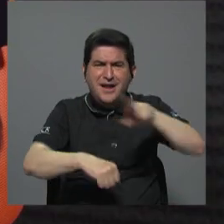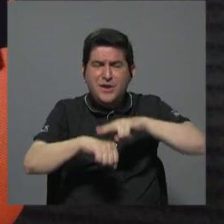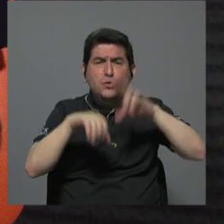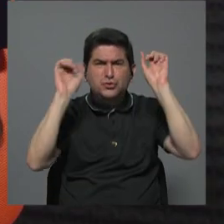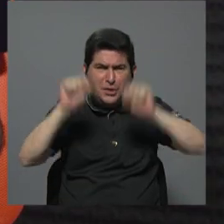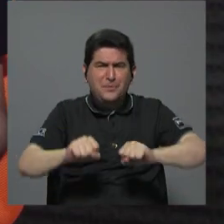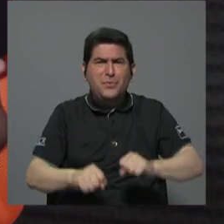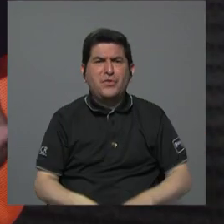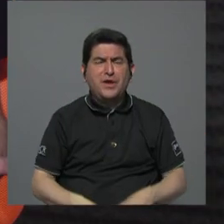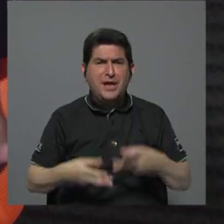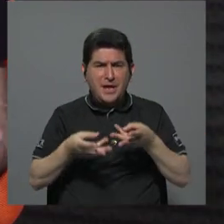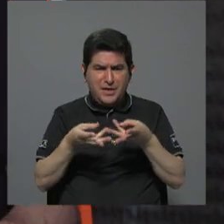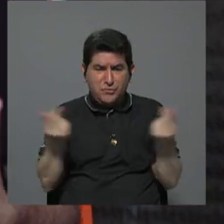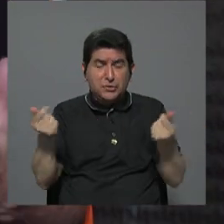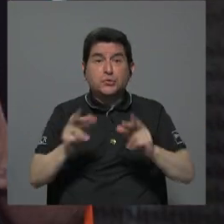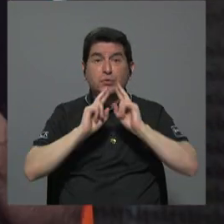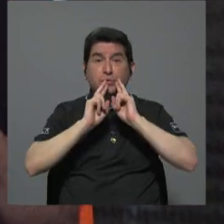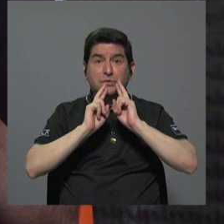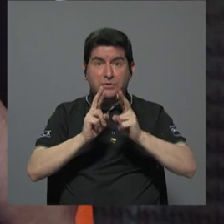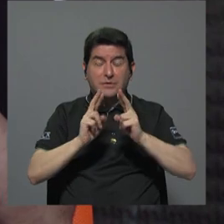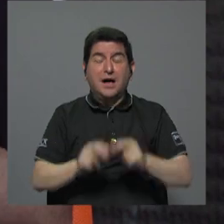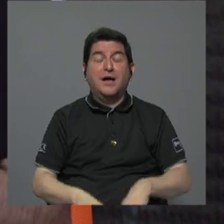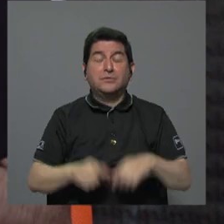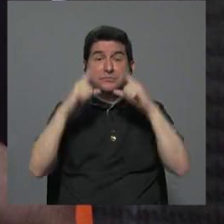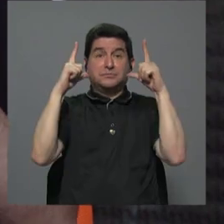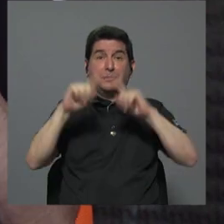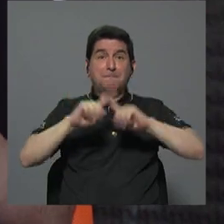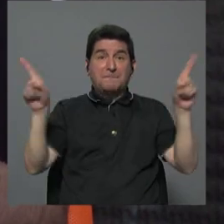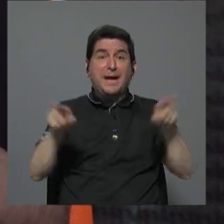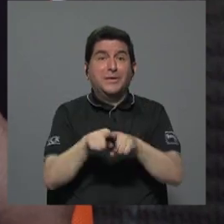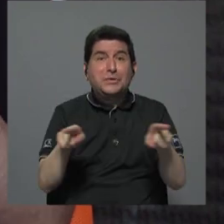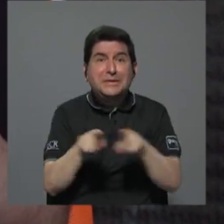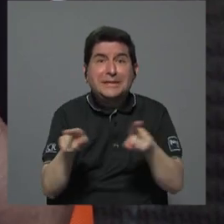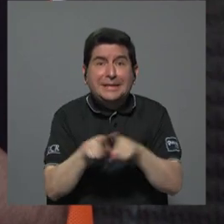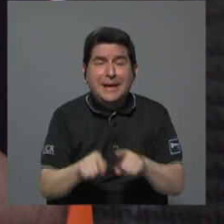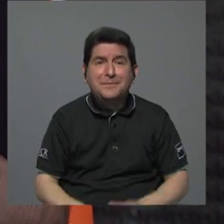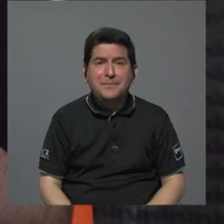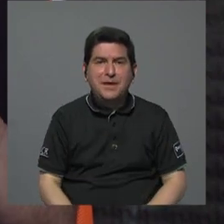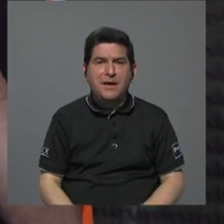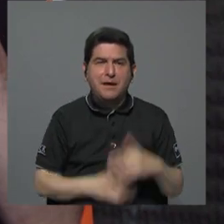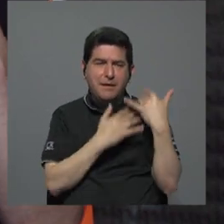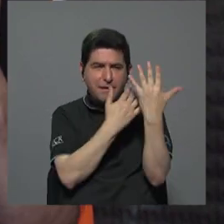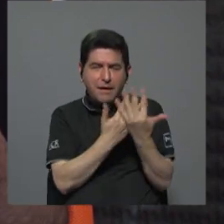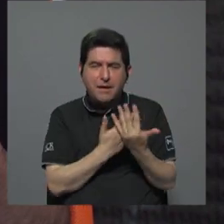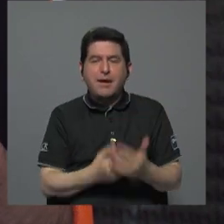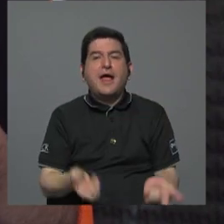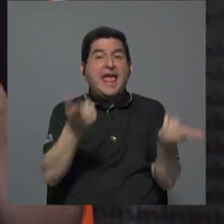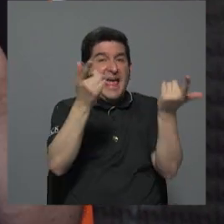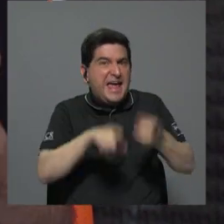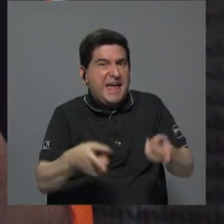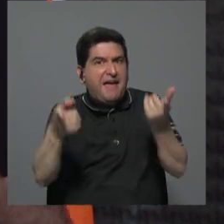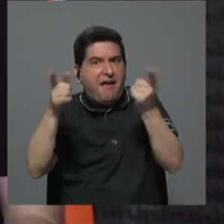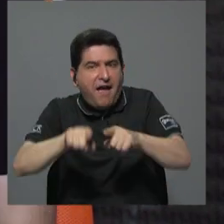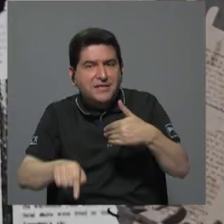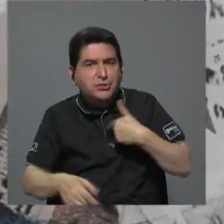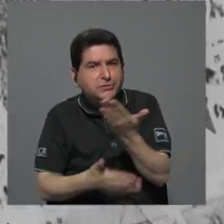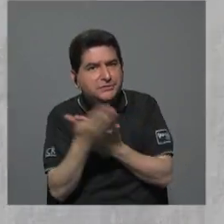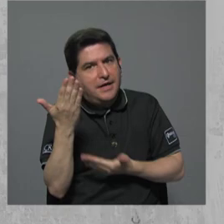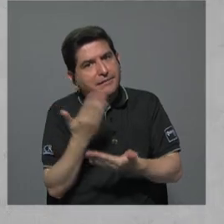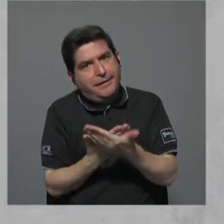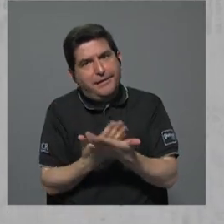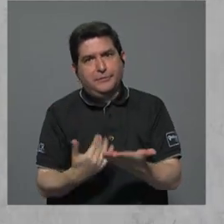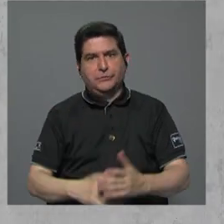traernos desenlaces sorpresivos pero esa expectativa también debe basarse en los hechos que tenemos a mano